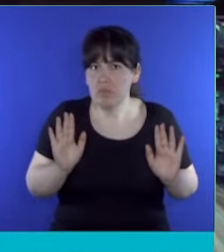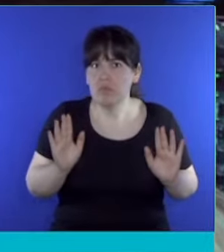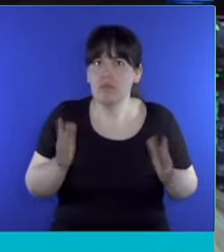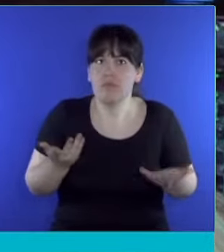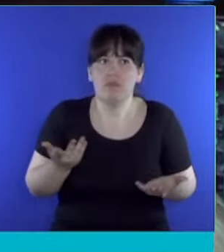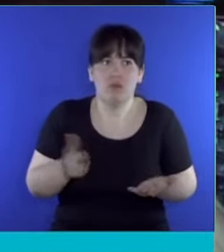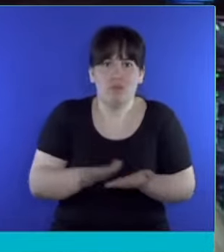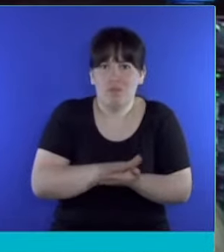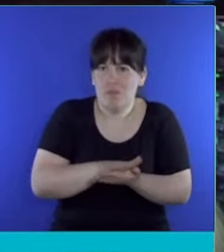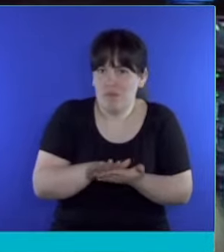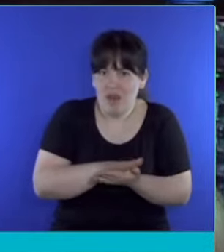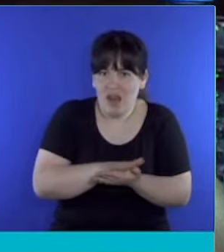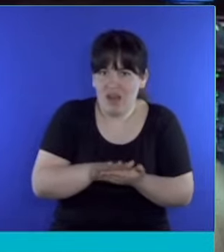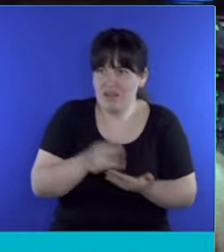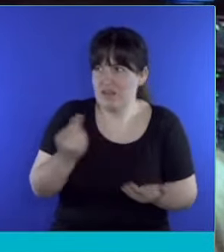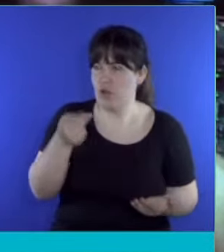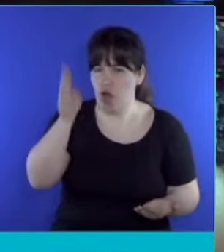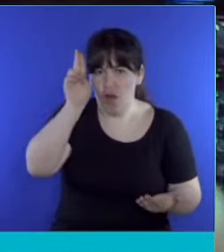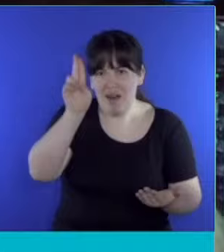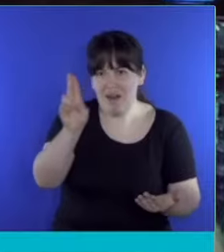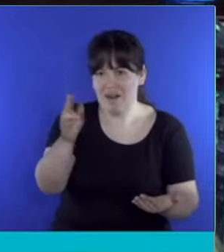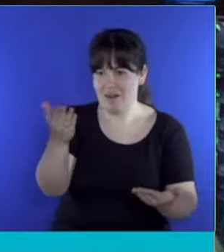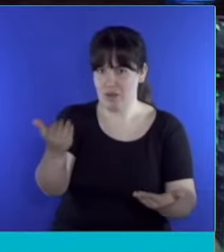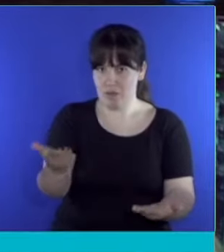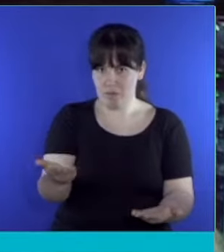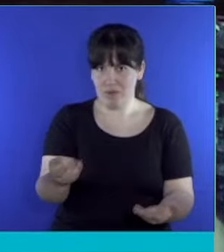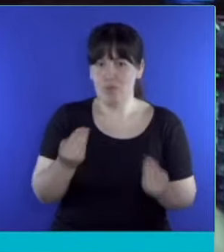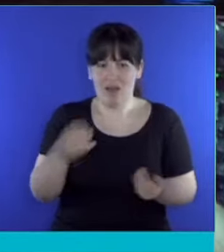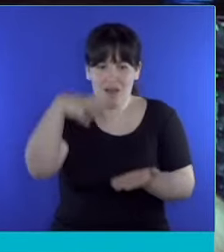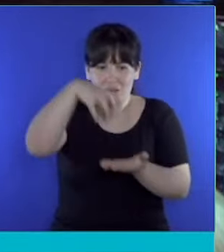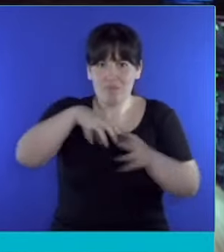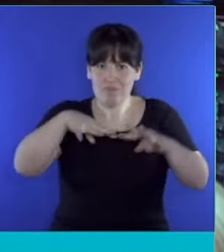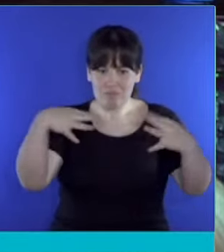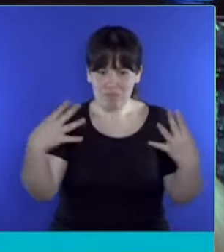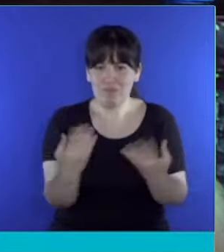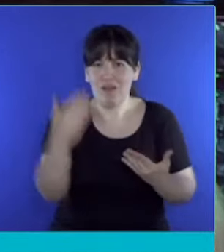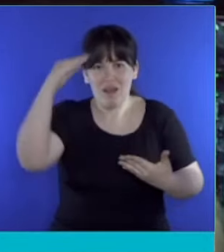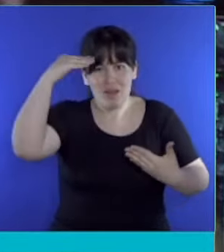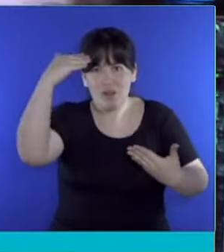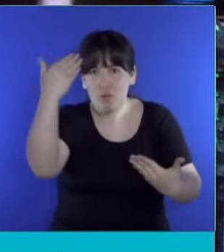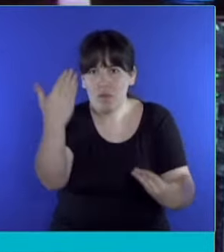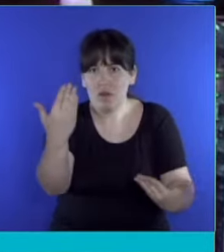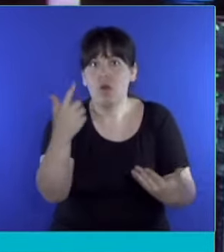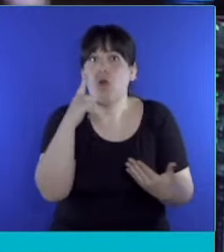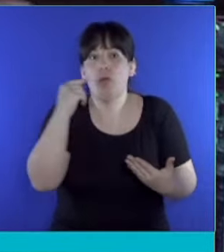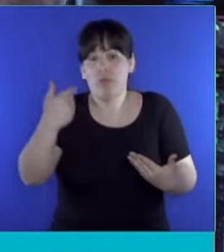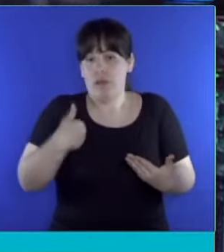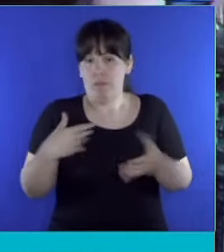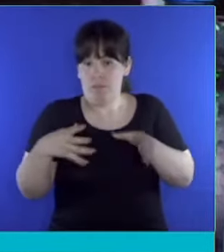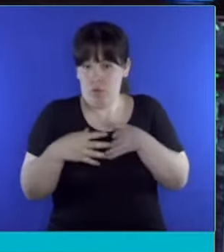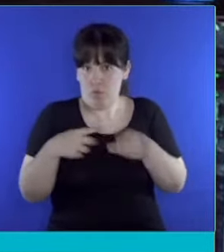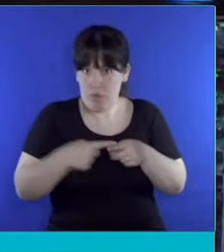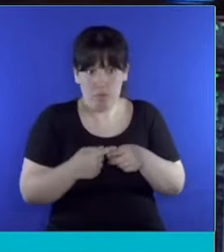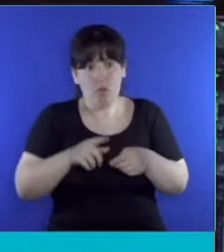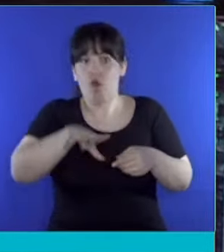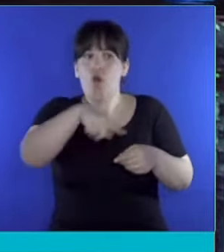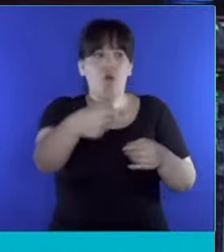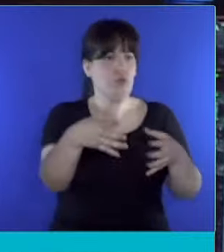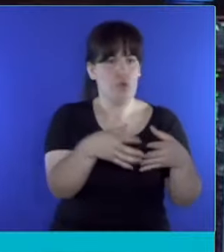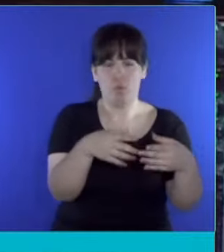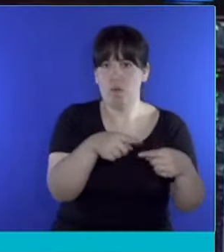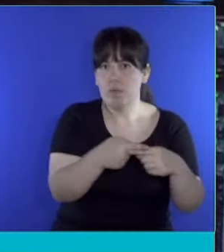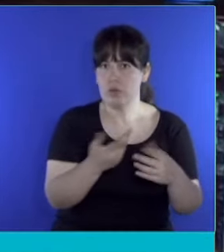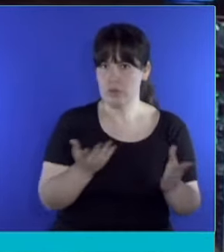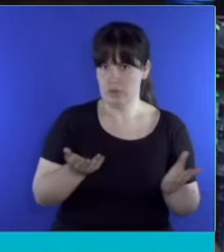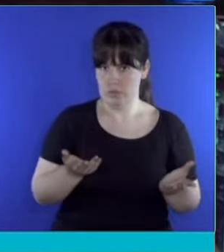lo mínimo es un respeto, porque lo que está haciendo el recinto es homenajear. Un día puede ser alguien de mi sector político, otro puede ser de otro sector